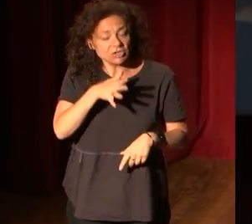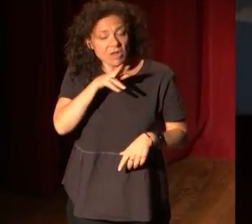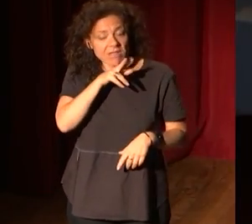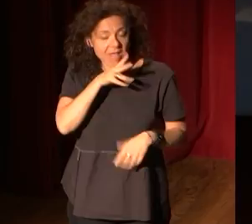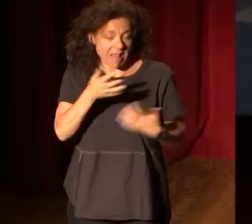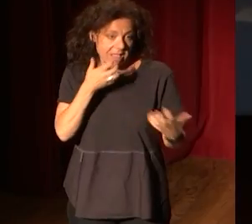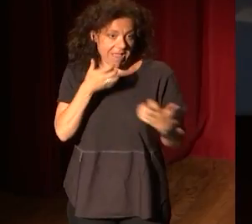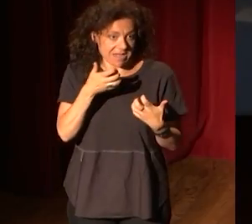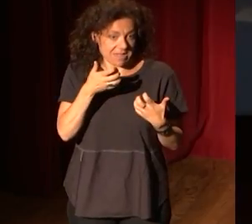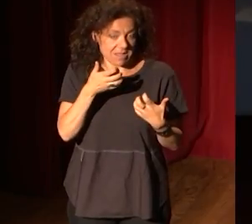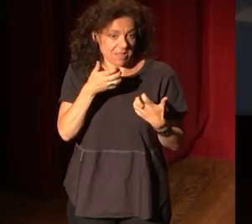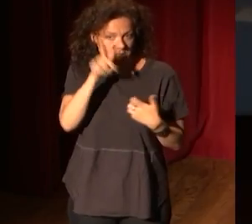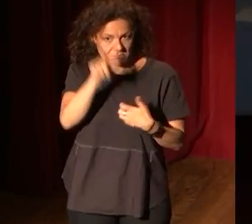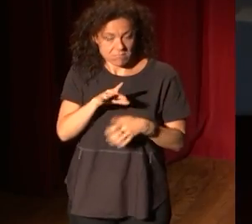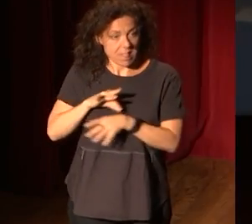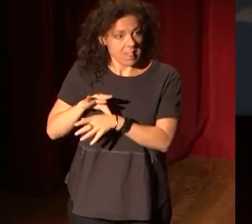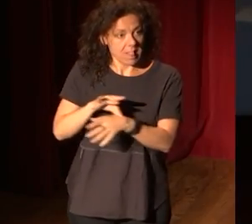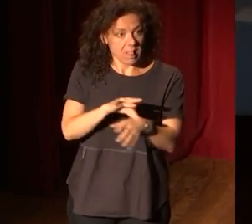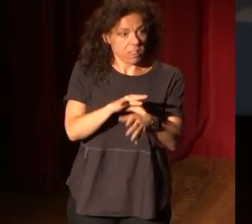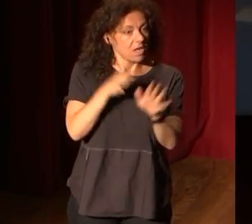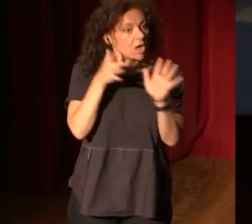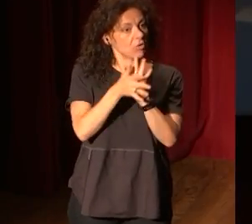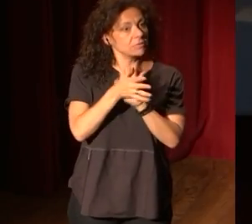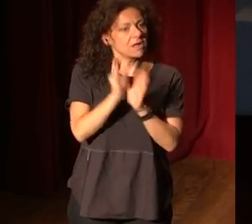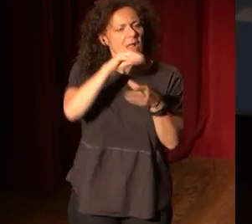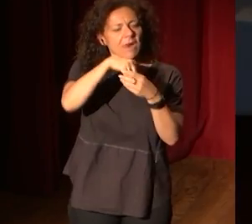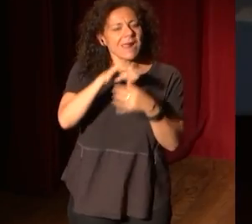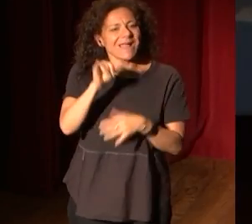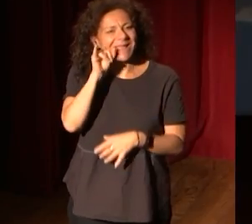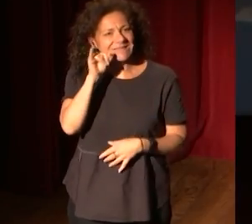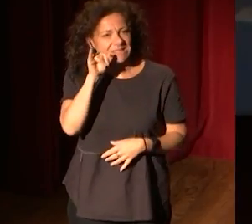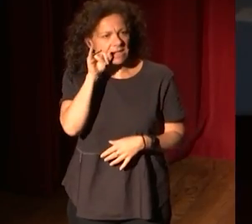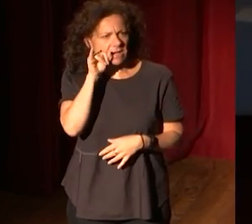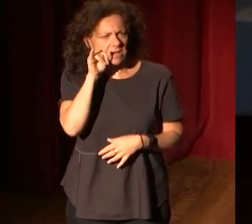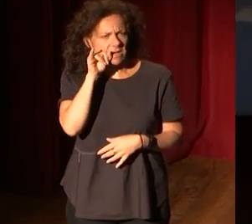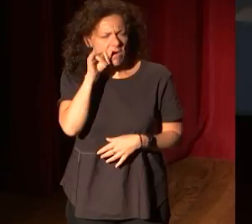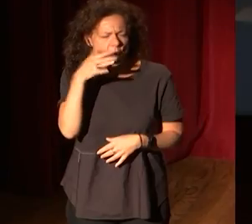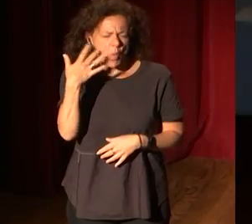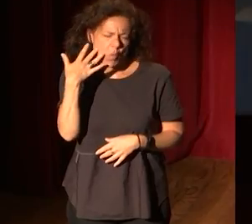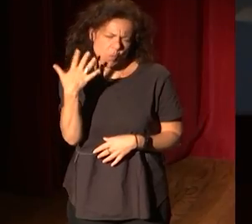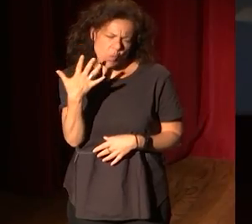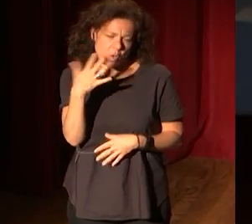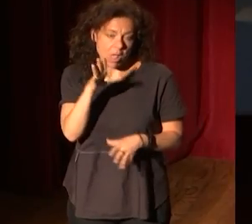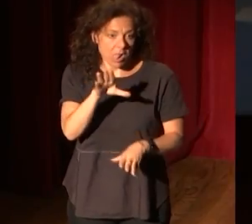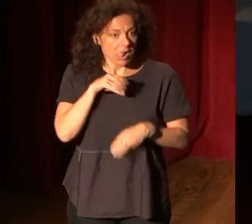lado como si fuese una... Y lo cuenta a través de Instagram. Tiene... Ha tenido un éxito genial.